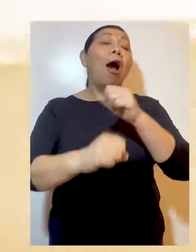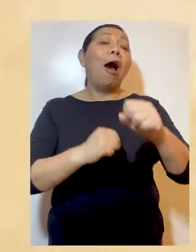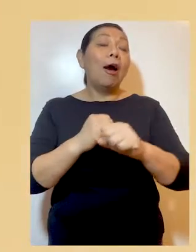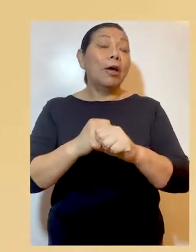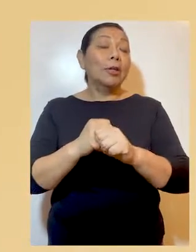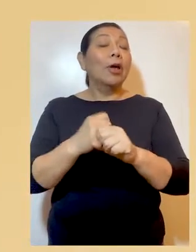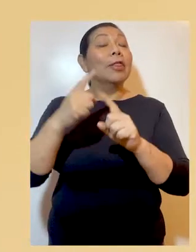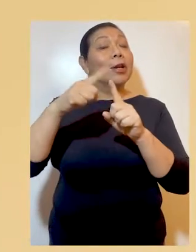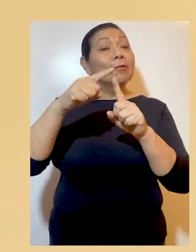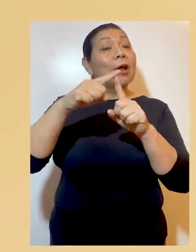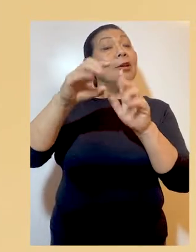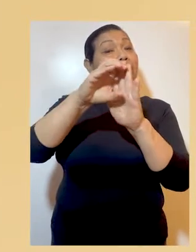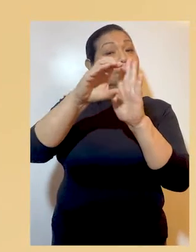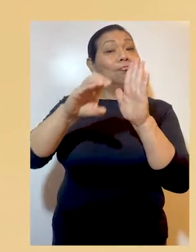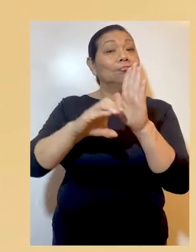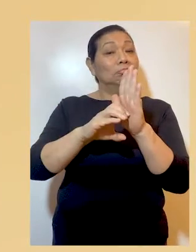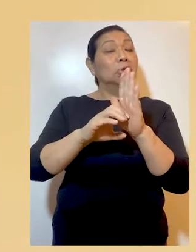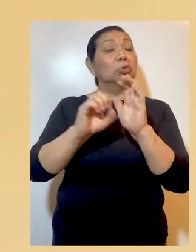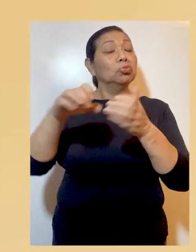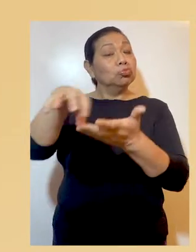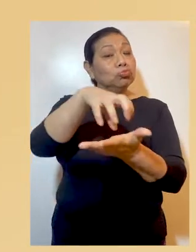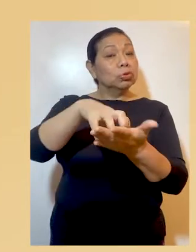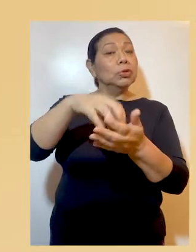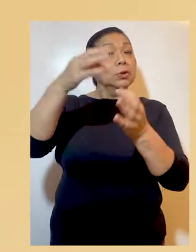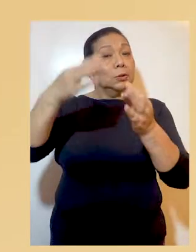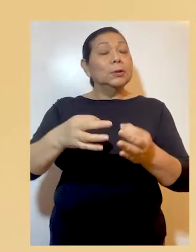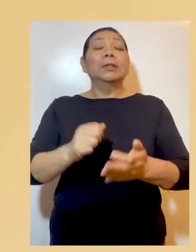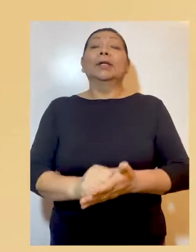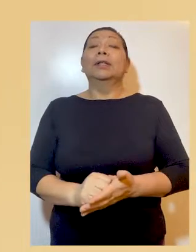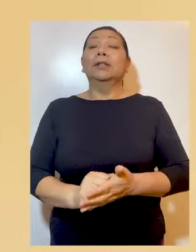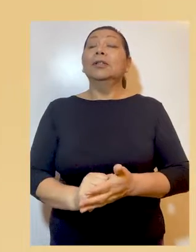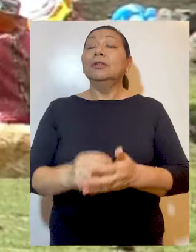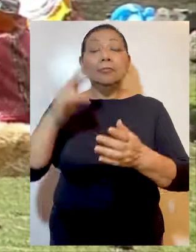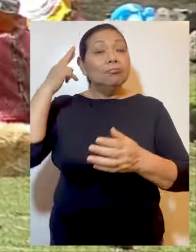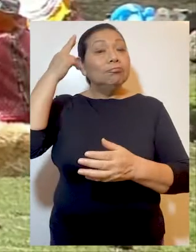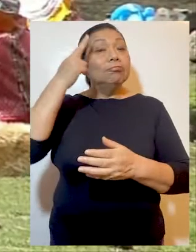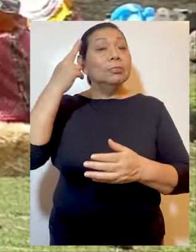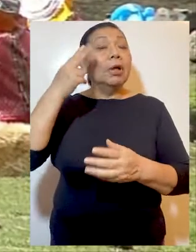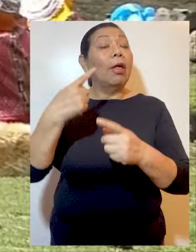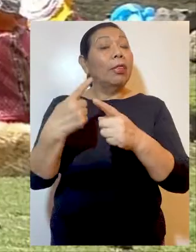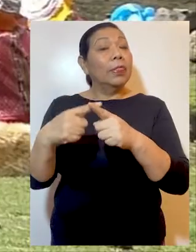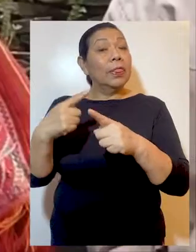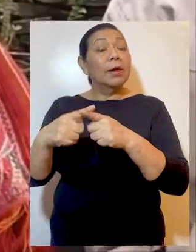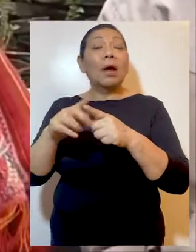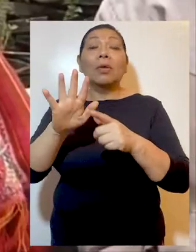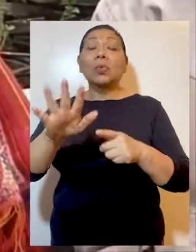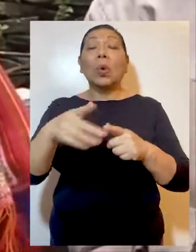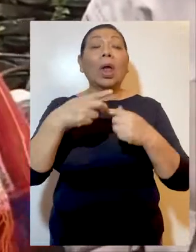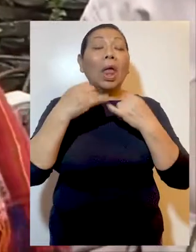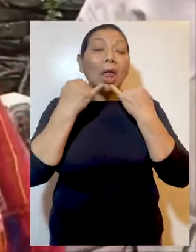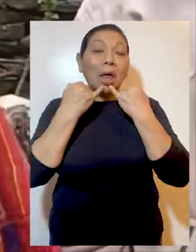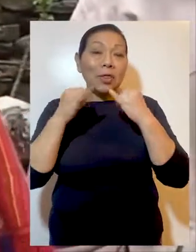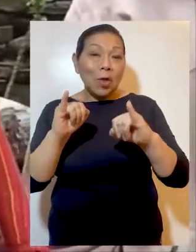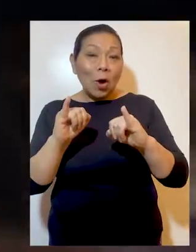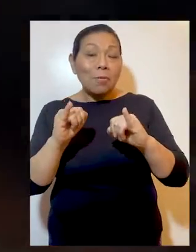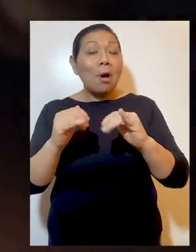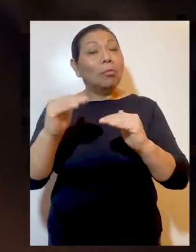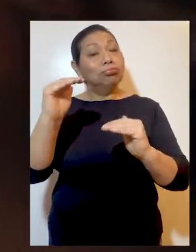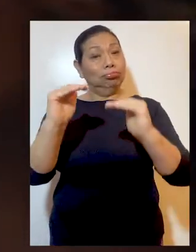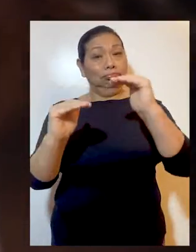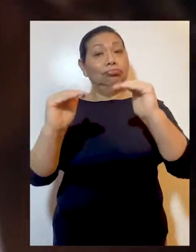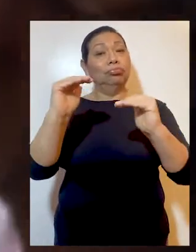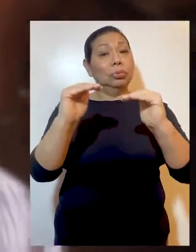25 años del Tribunal Constitucional y Pueblos Originarios, que reflexionó sobre la diversidad lingüística,